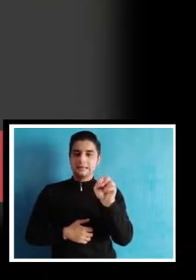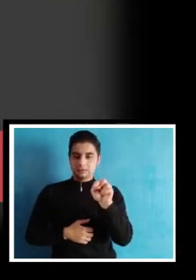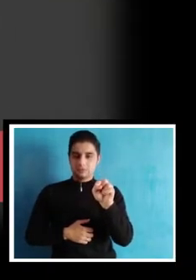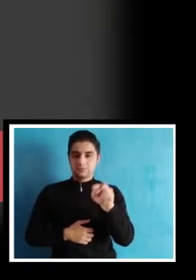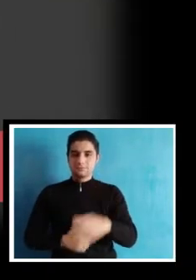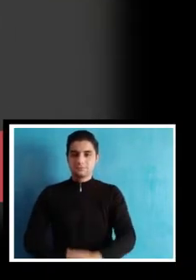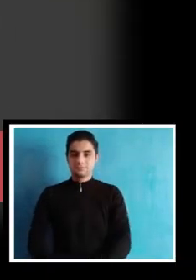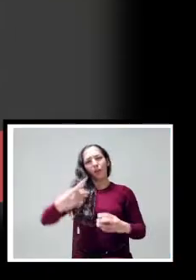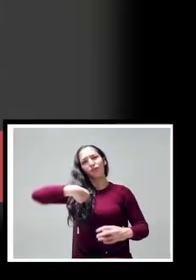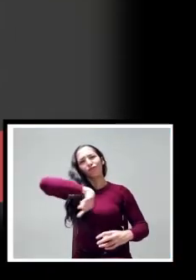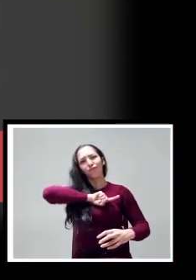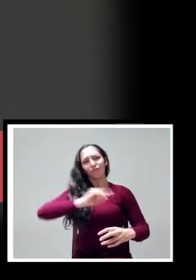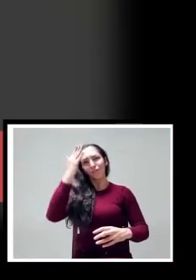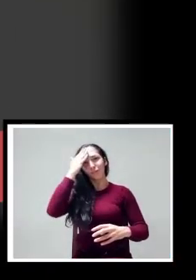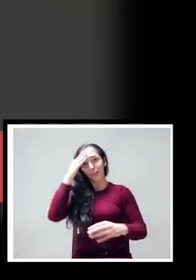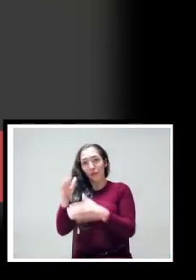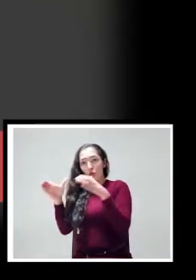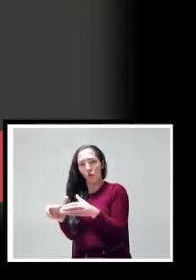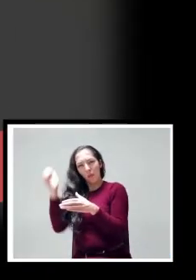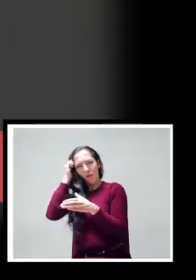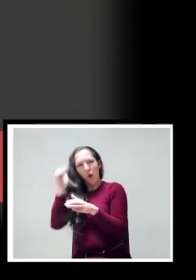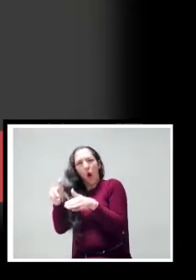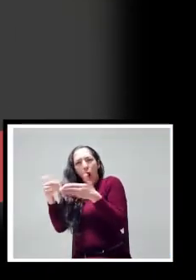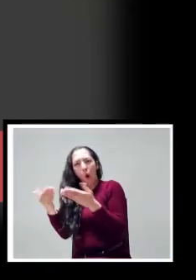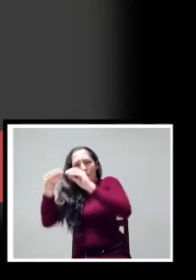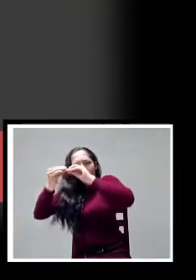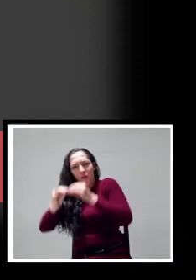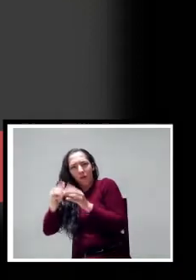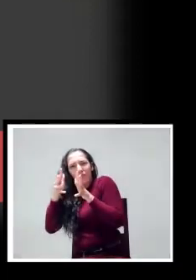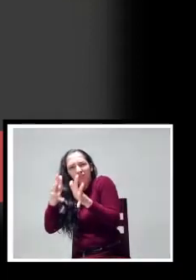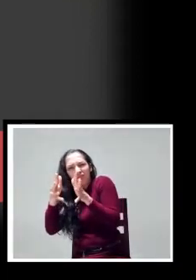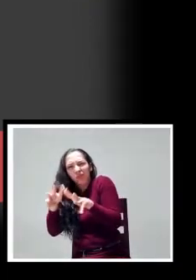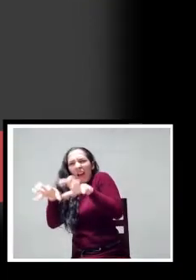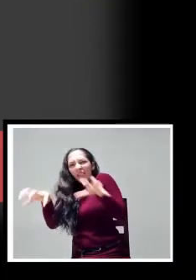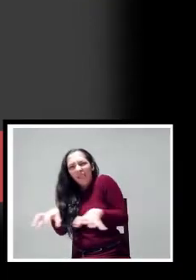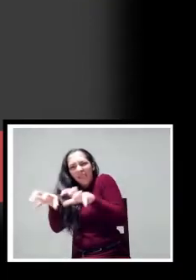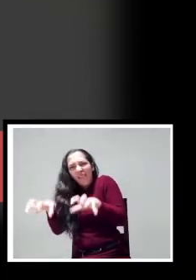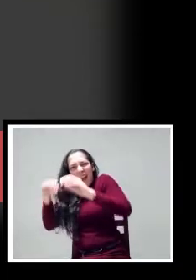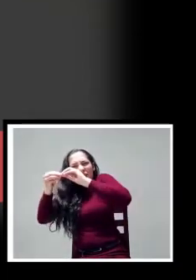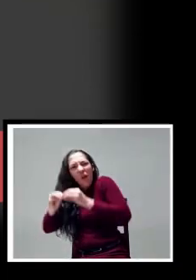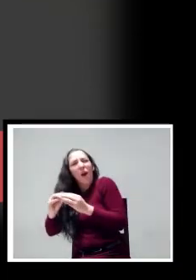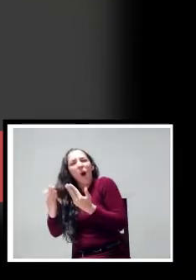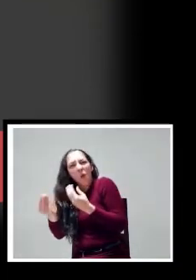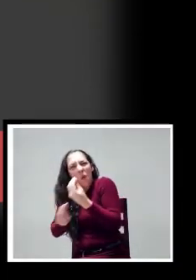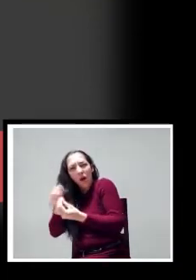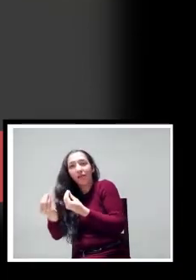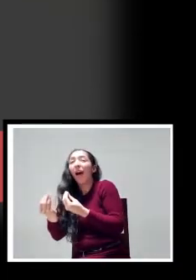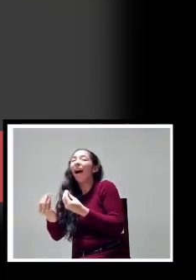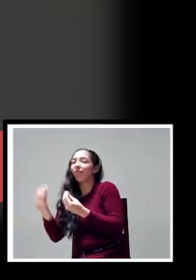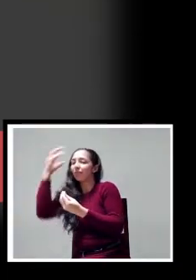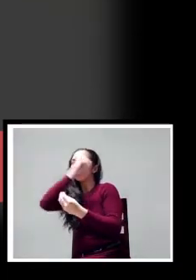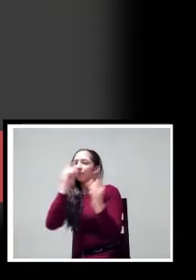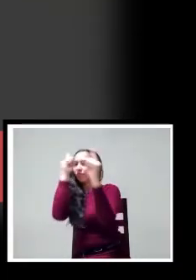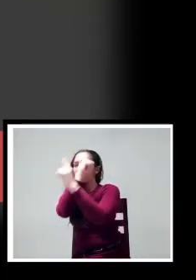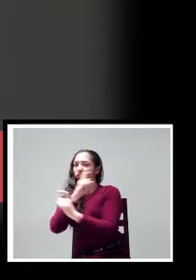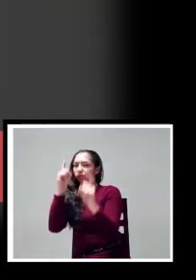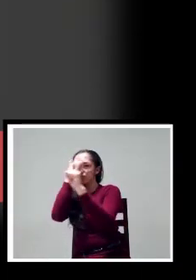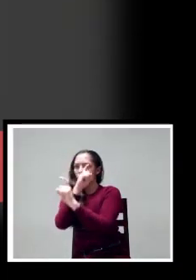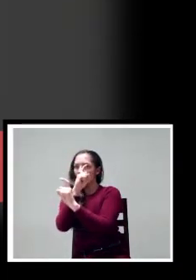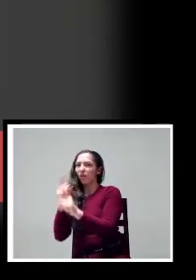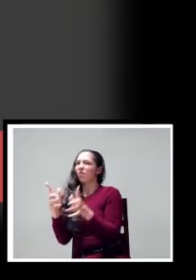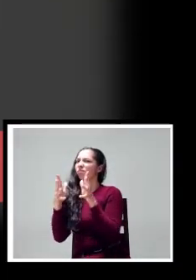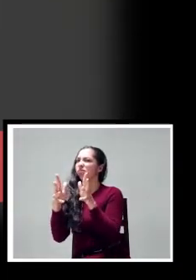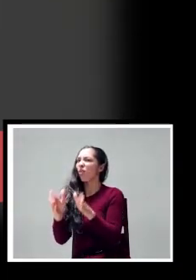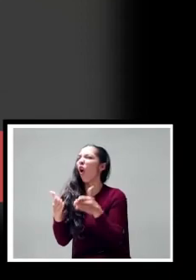Sabemos que las prácticas de enseñanza-aprendizaje implican acciones de diseño relativos al que enseñar, al cómo enseñarlo y a la elección de los recursos para